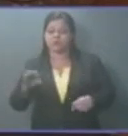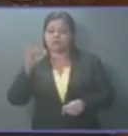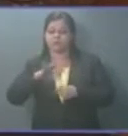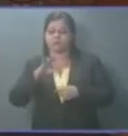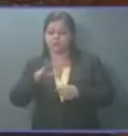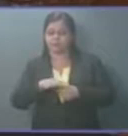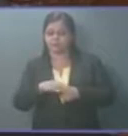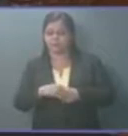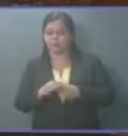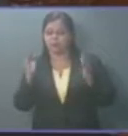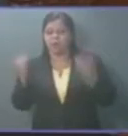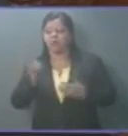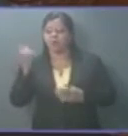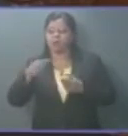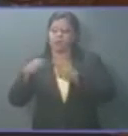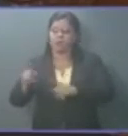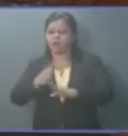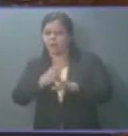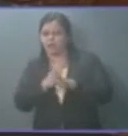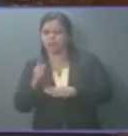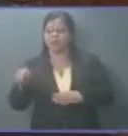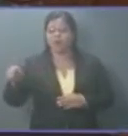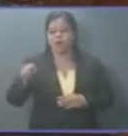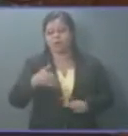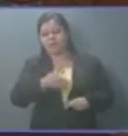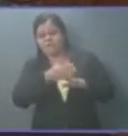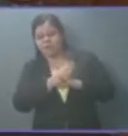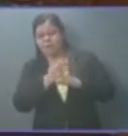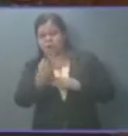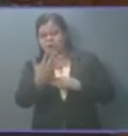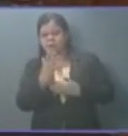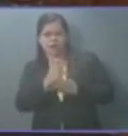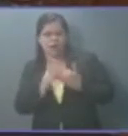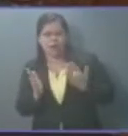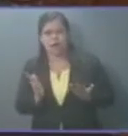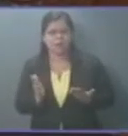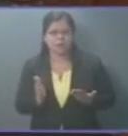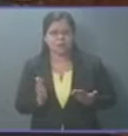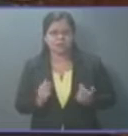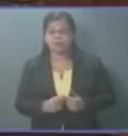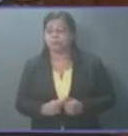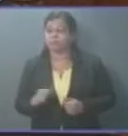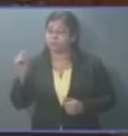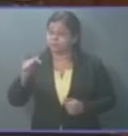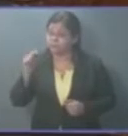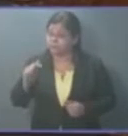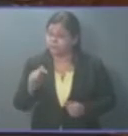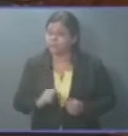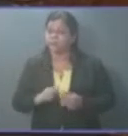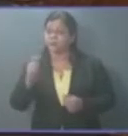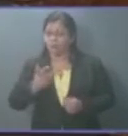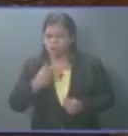Más bien han ido a protegerlos a ellos, a evitar que se les diga algo. Ese es el